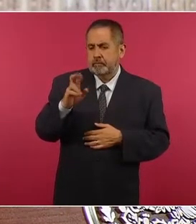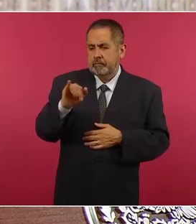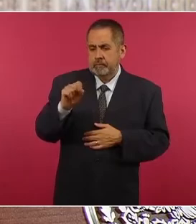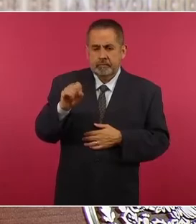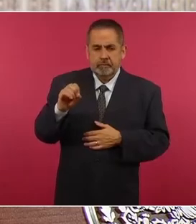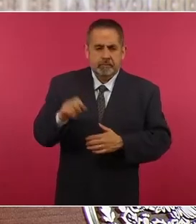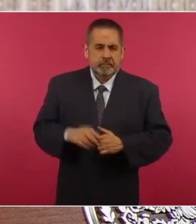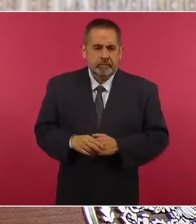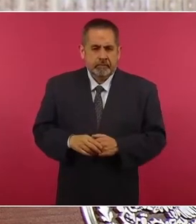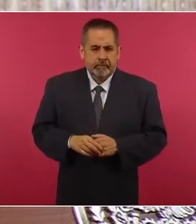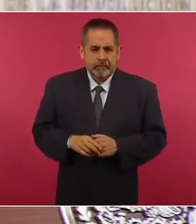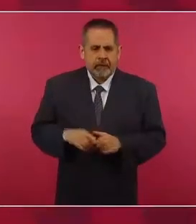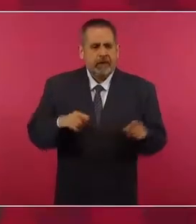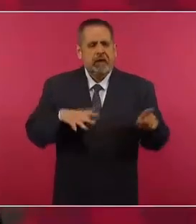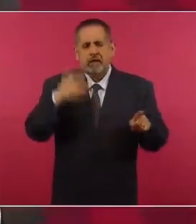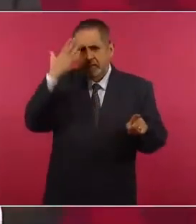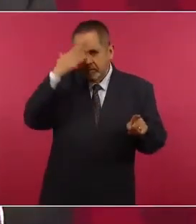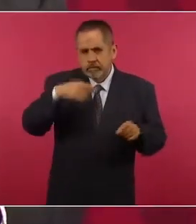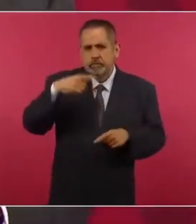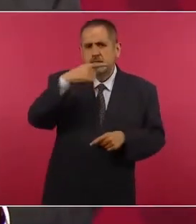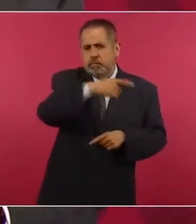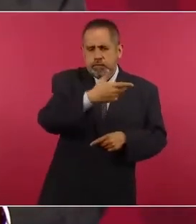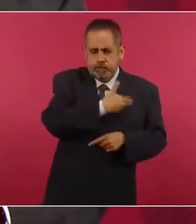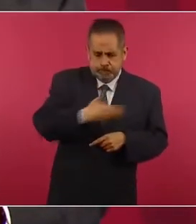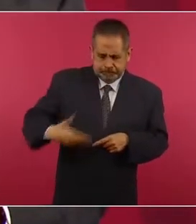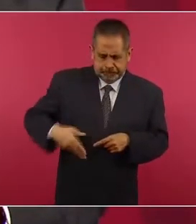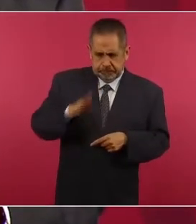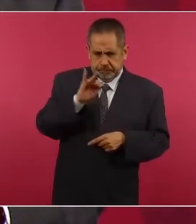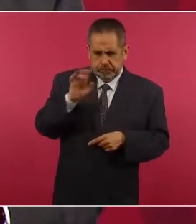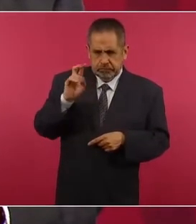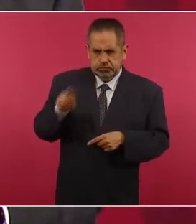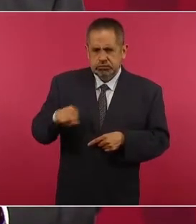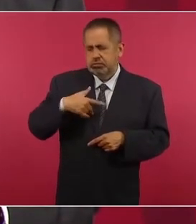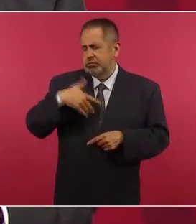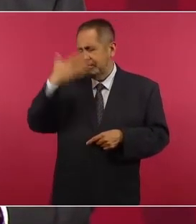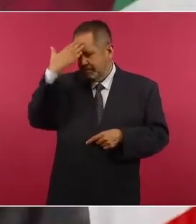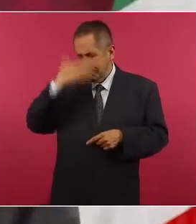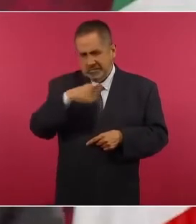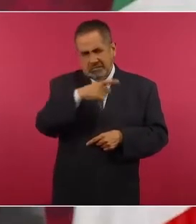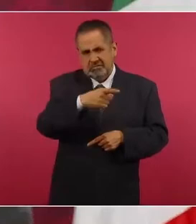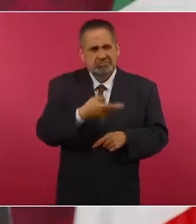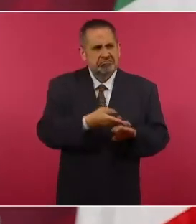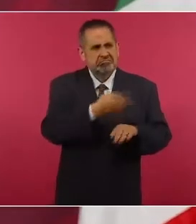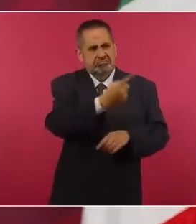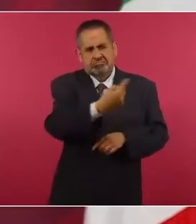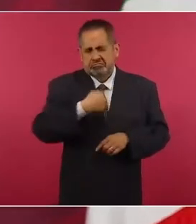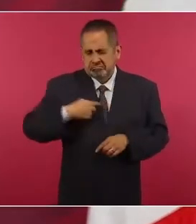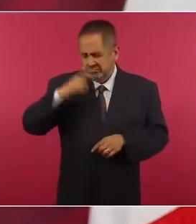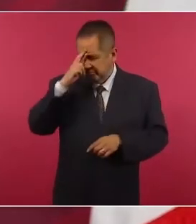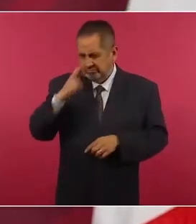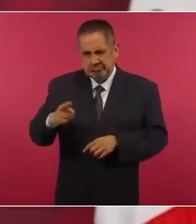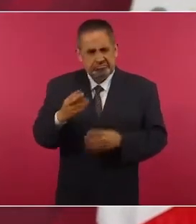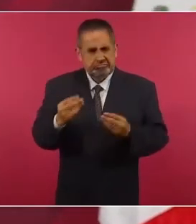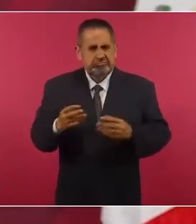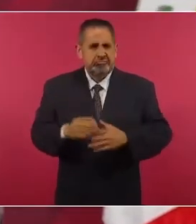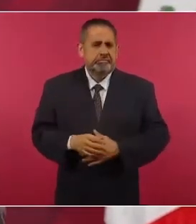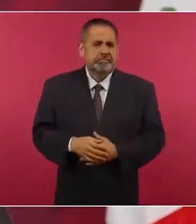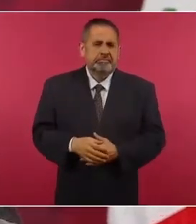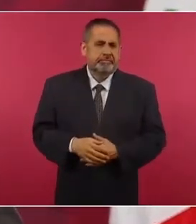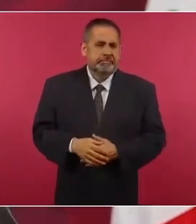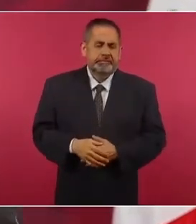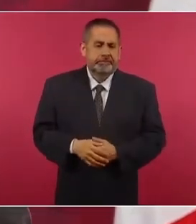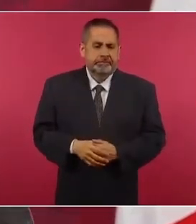Ya lo sabe el presidente Biden, es muy respetuoso el presidente Biden. Es que